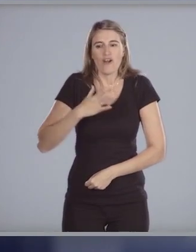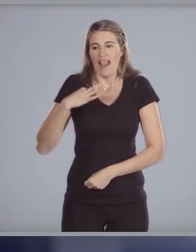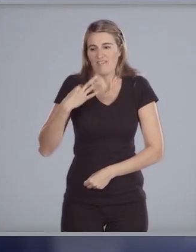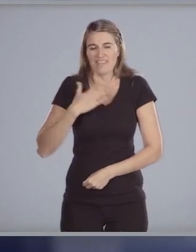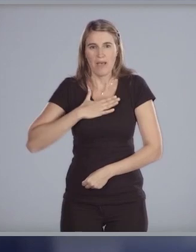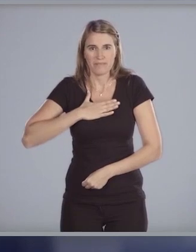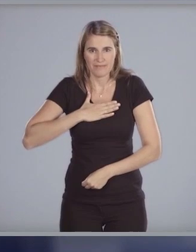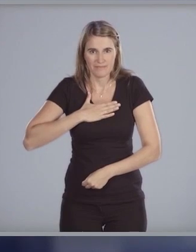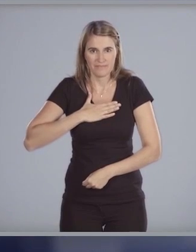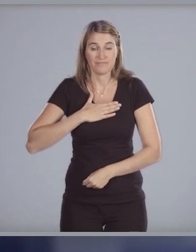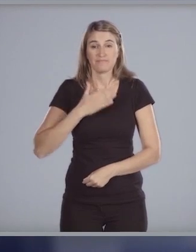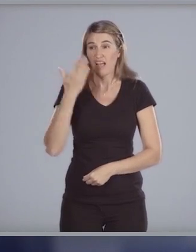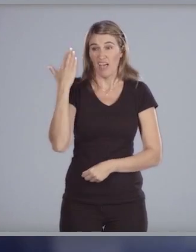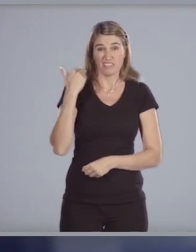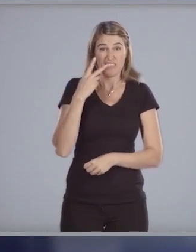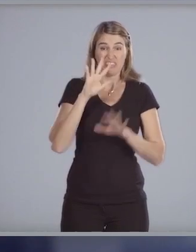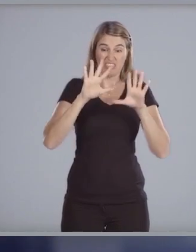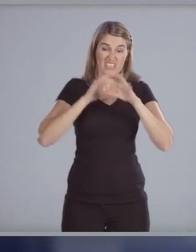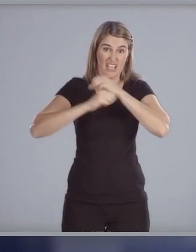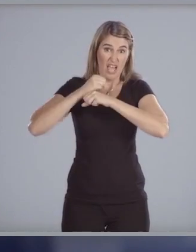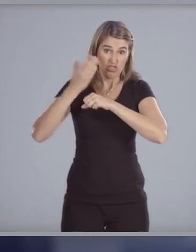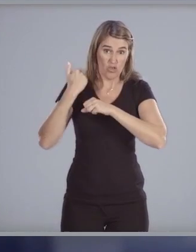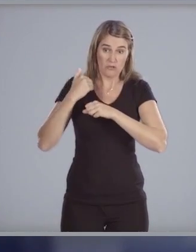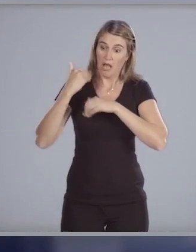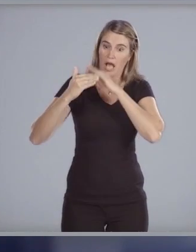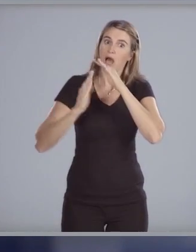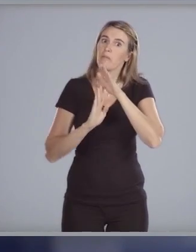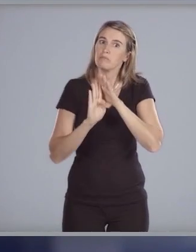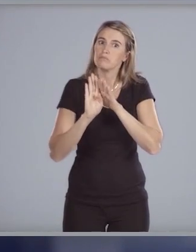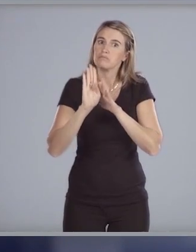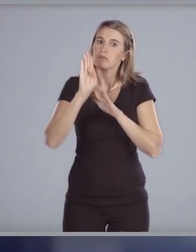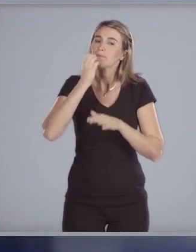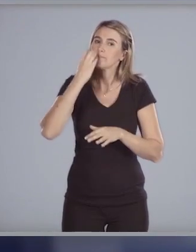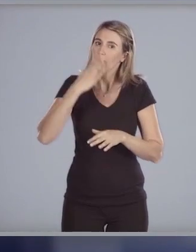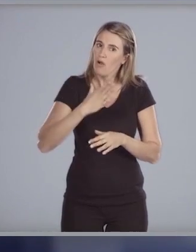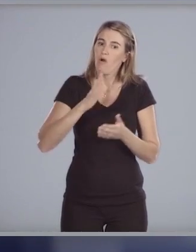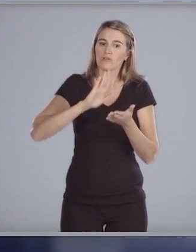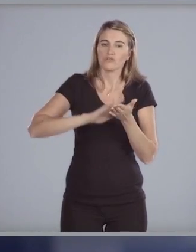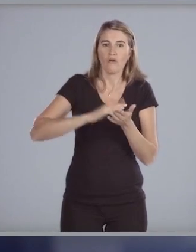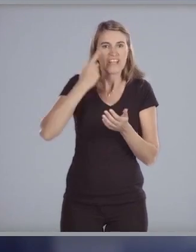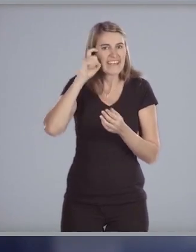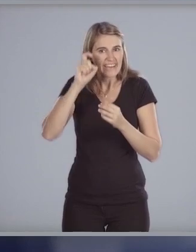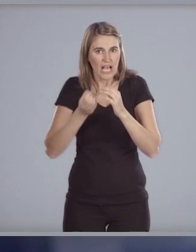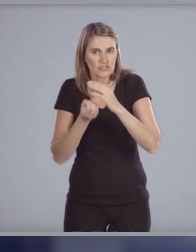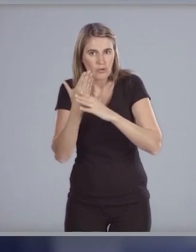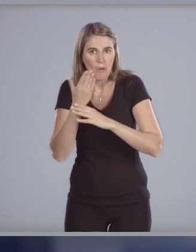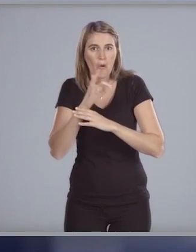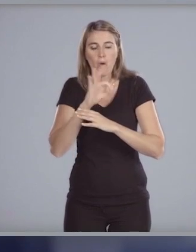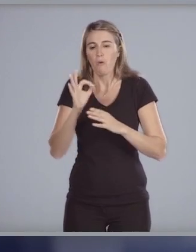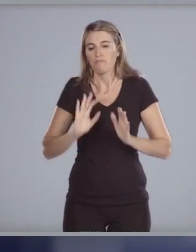en la última década el Uruguay ha avanzado sustancialmente en materia de creación